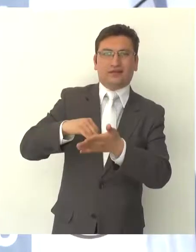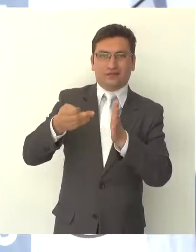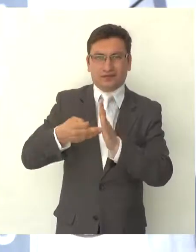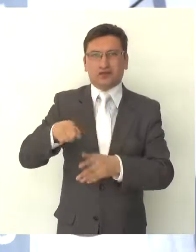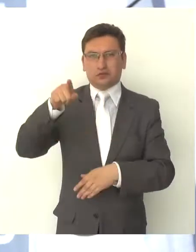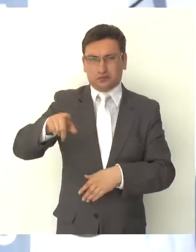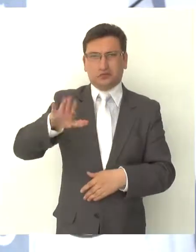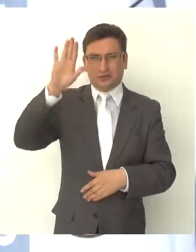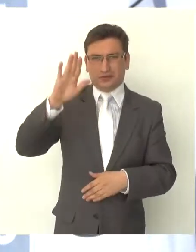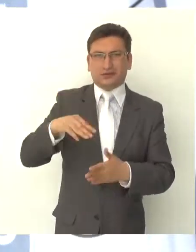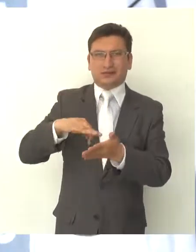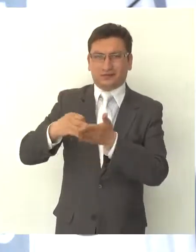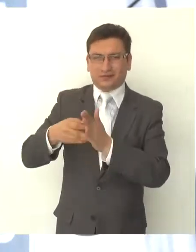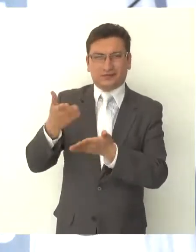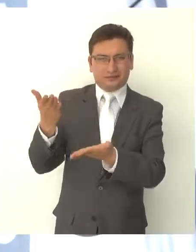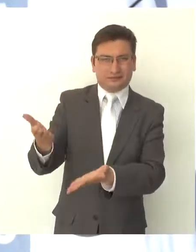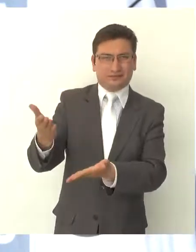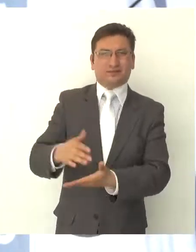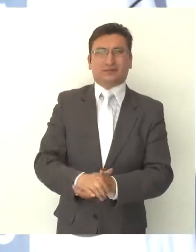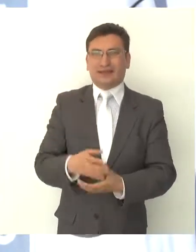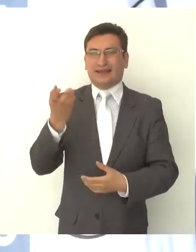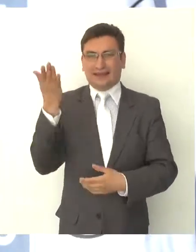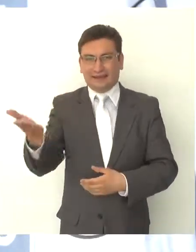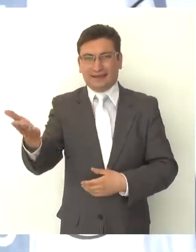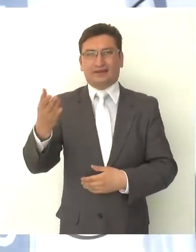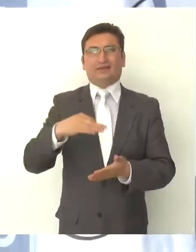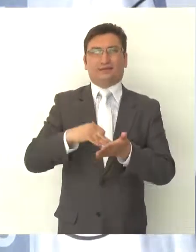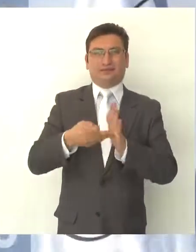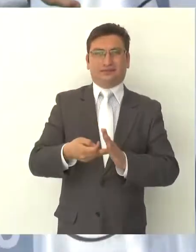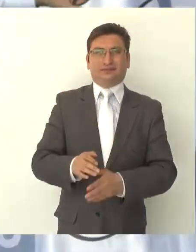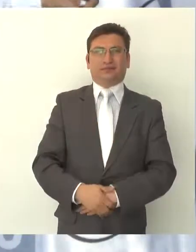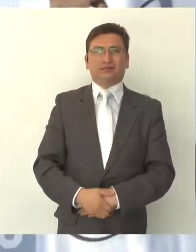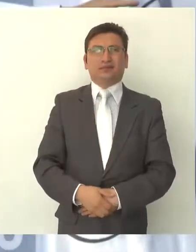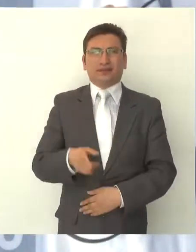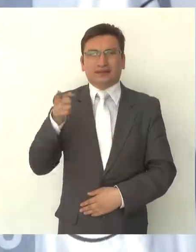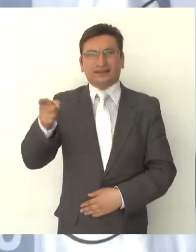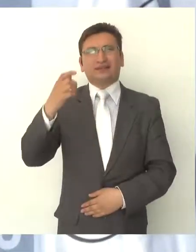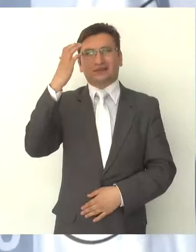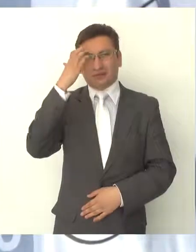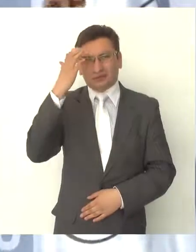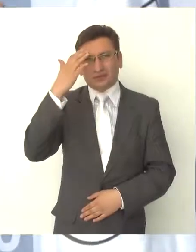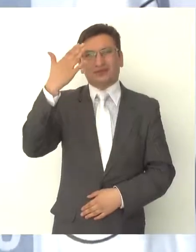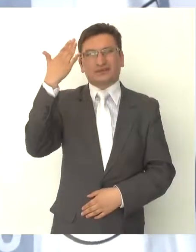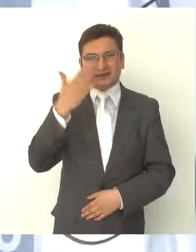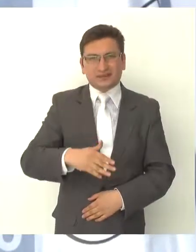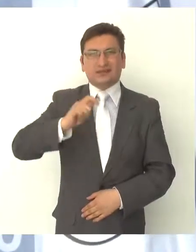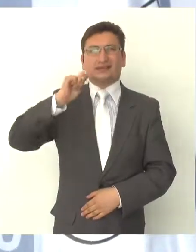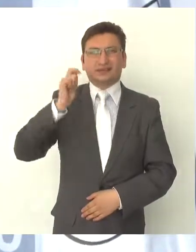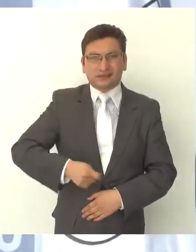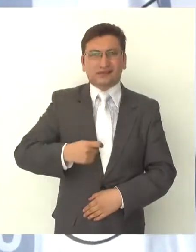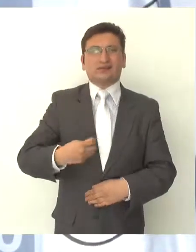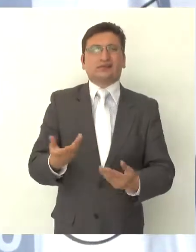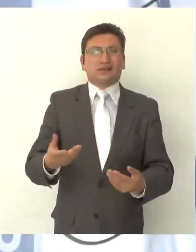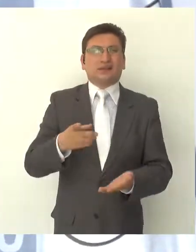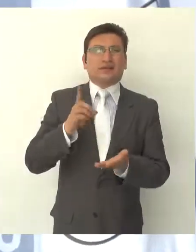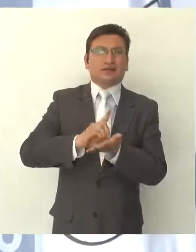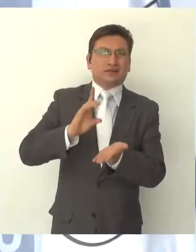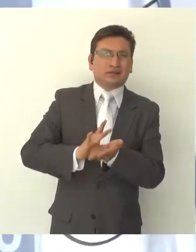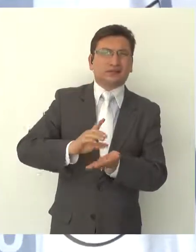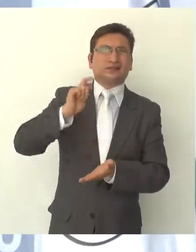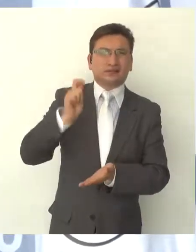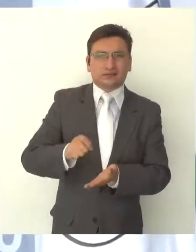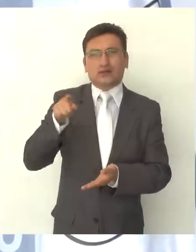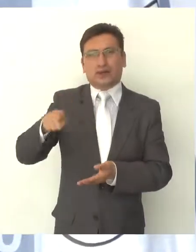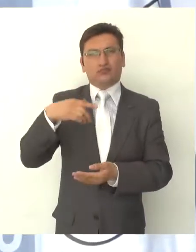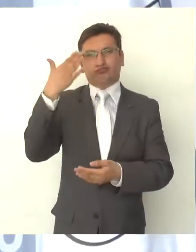Por allá está Fidel. Levantales la mano Fidel. Ahí está Fidel. Él conoce la problemática, él la